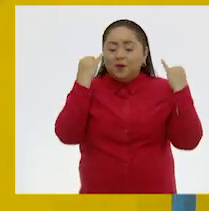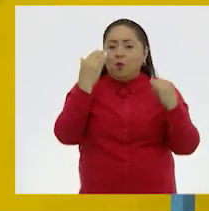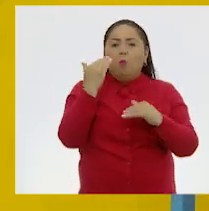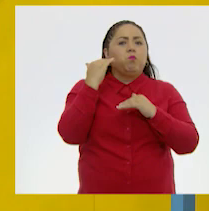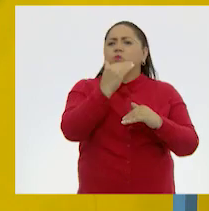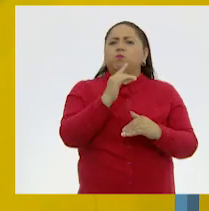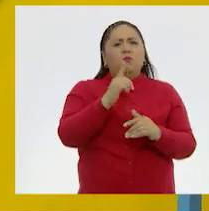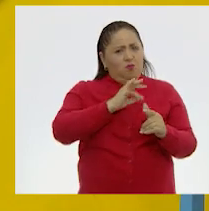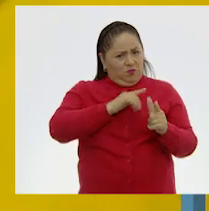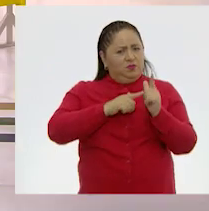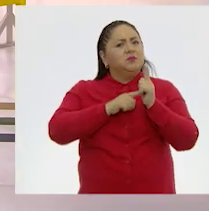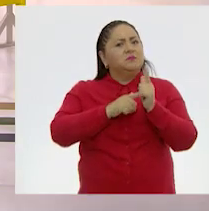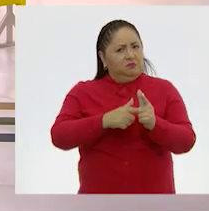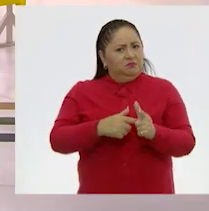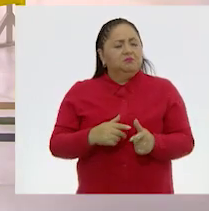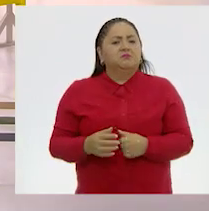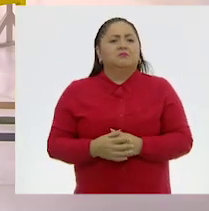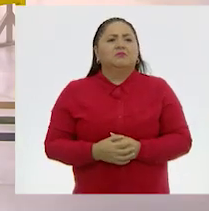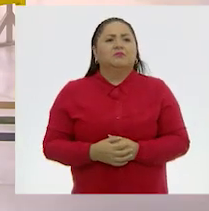tiene límites.